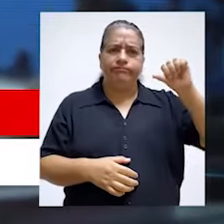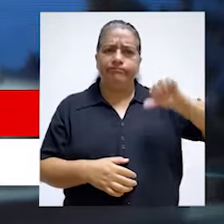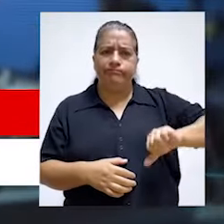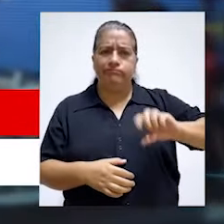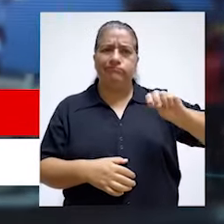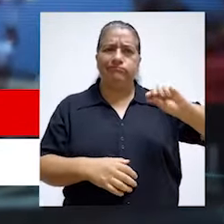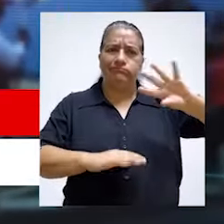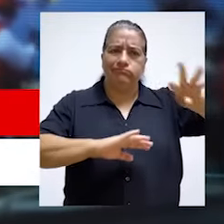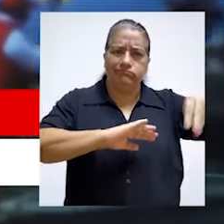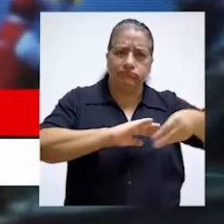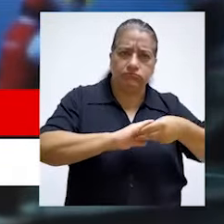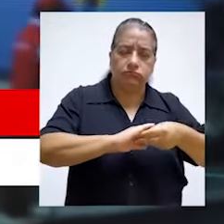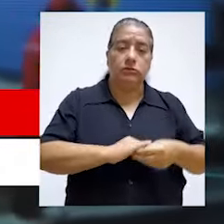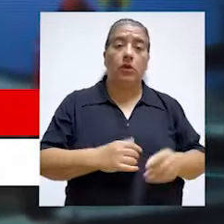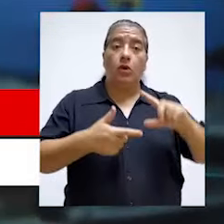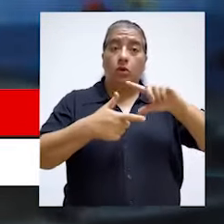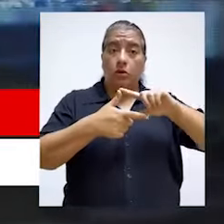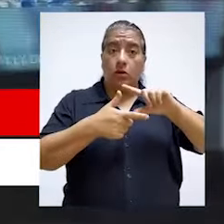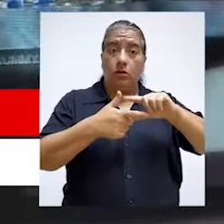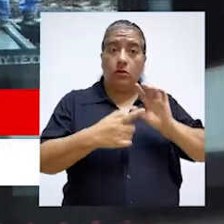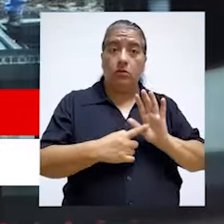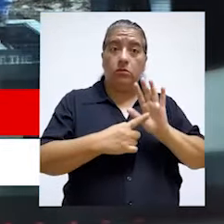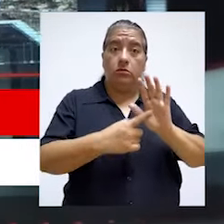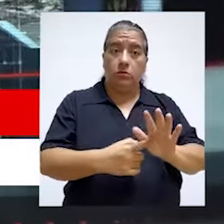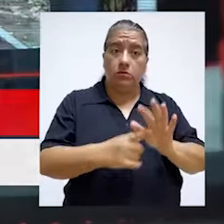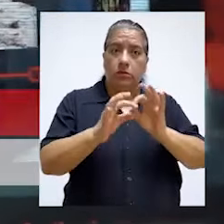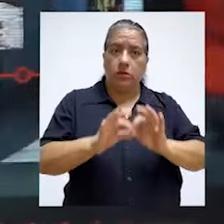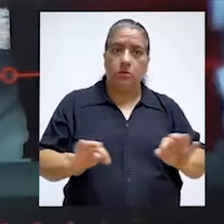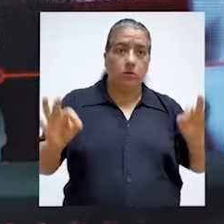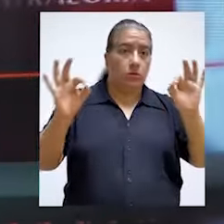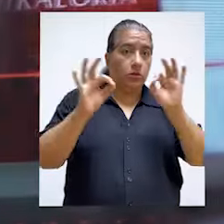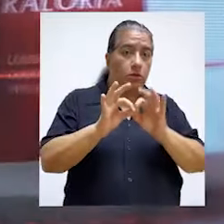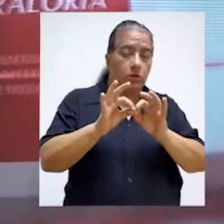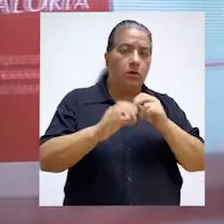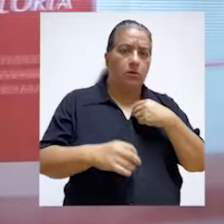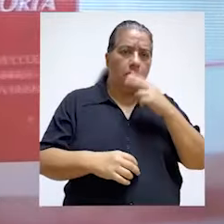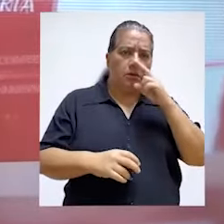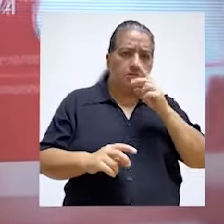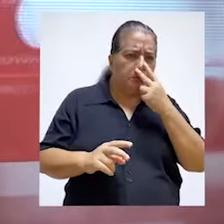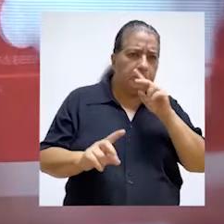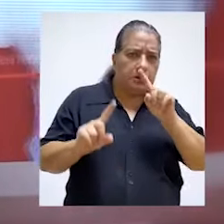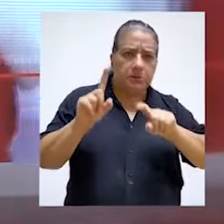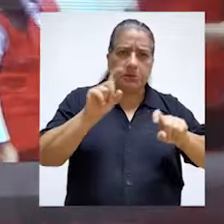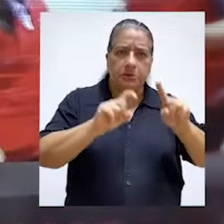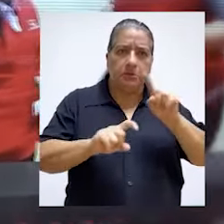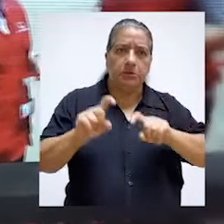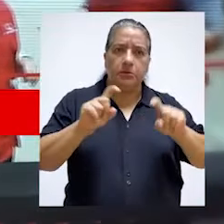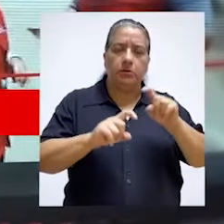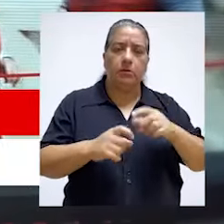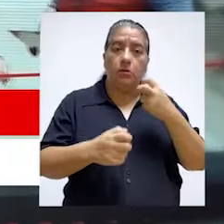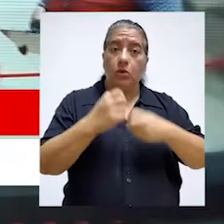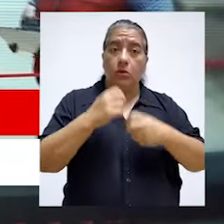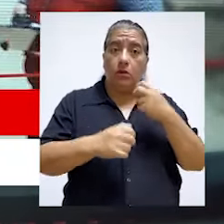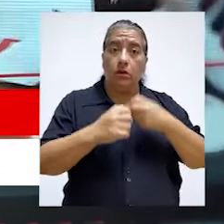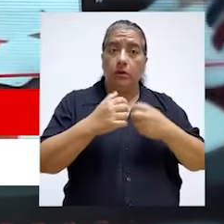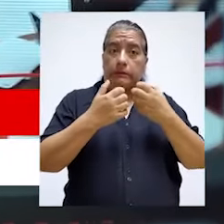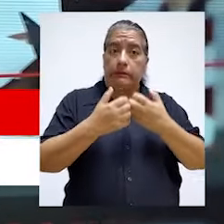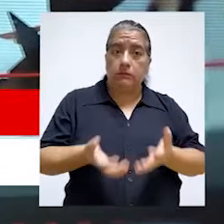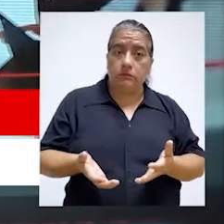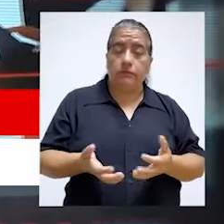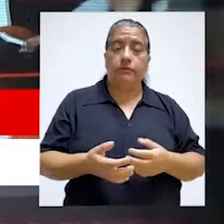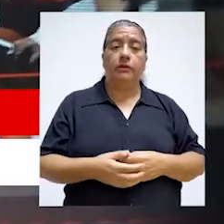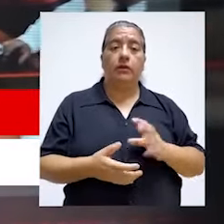corrupción? La Contraloría ha puesto a disposición del país una herramienta analítica para evaluar los riesgos en las inversiones públicas. Para